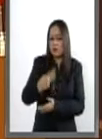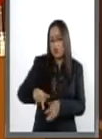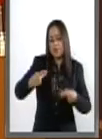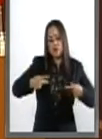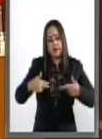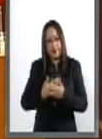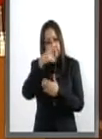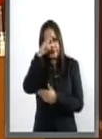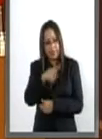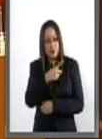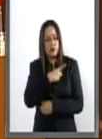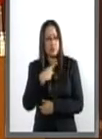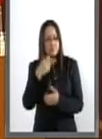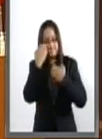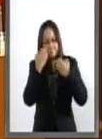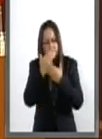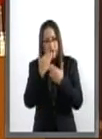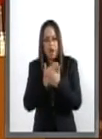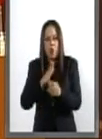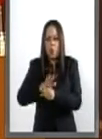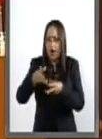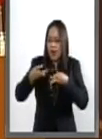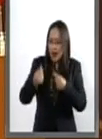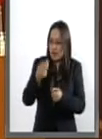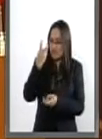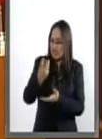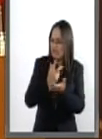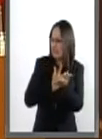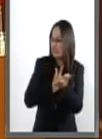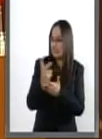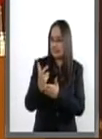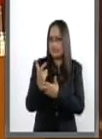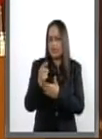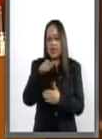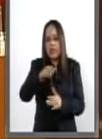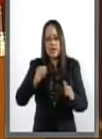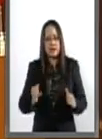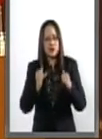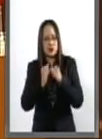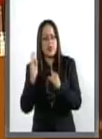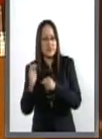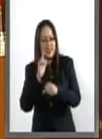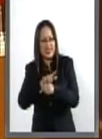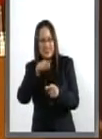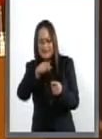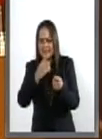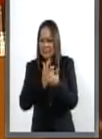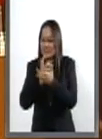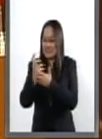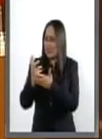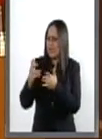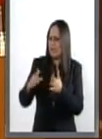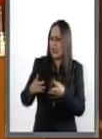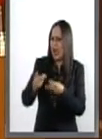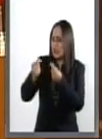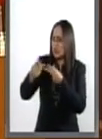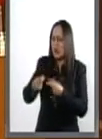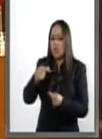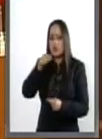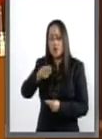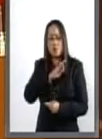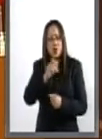aspectos en donde el gasto es excesivo y suntuario de muchas de las instituciones federales y ahí pudiéramos encontrar